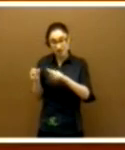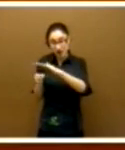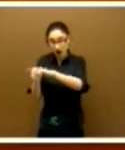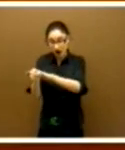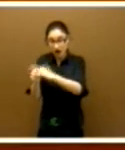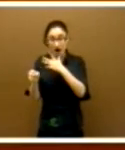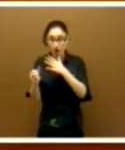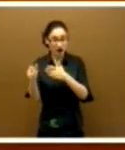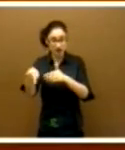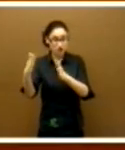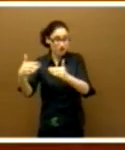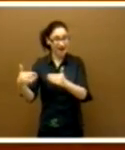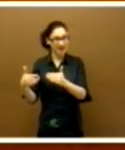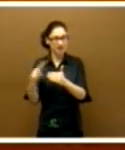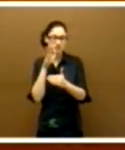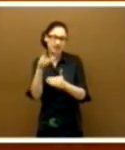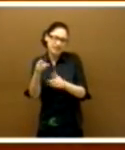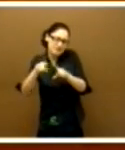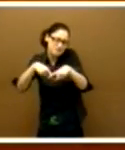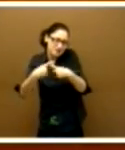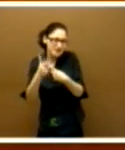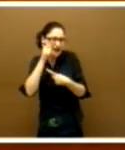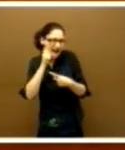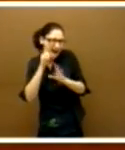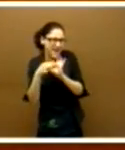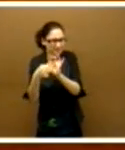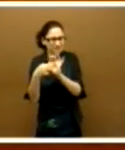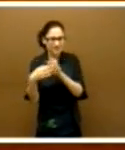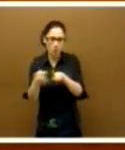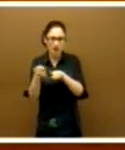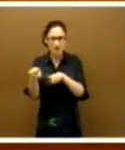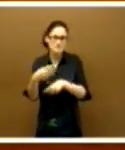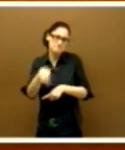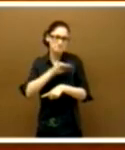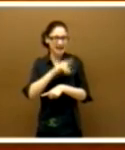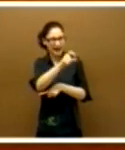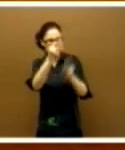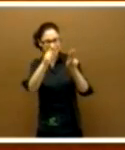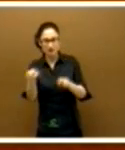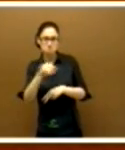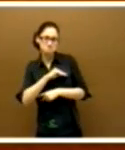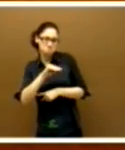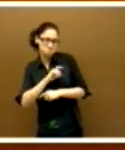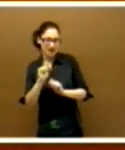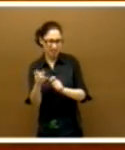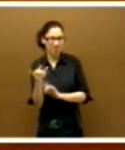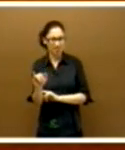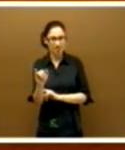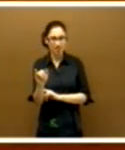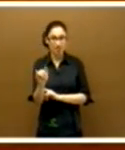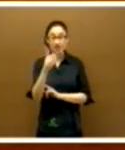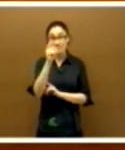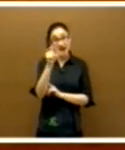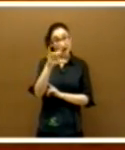tendríamos aquí, porque ella es muy familiar y, además, siente mucha pena por la gente que está en las residencias. Delia,